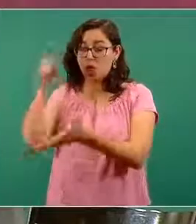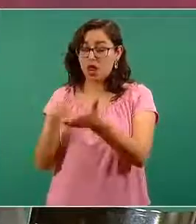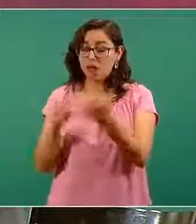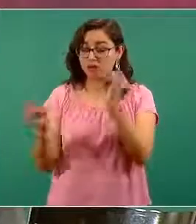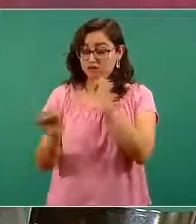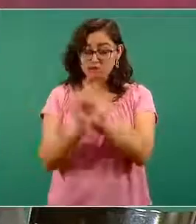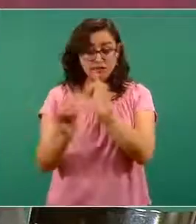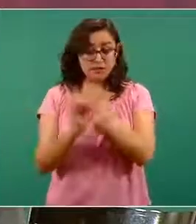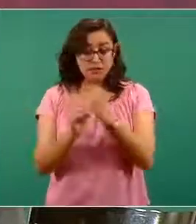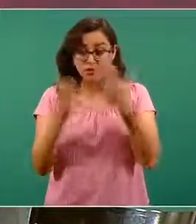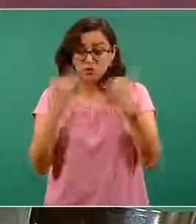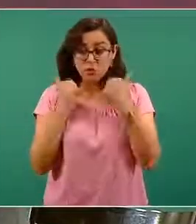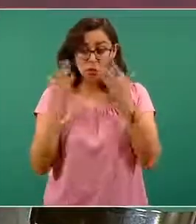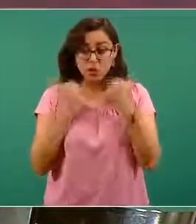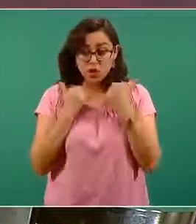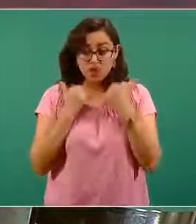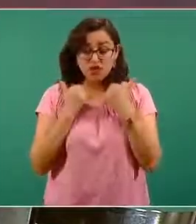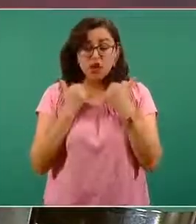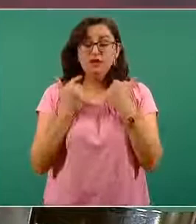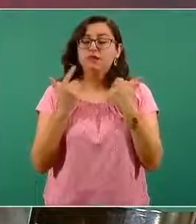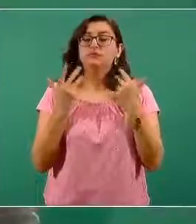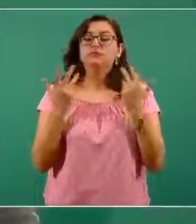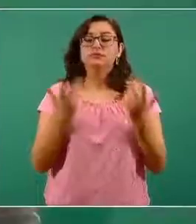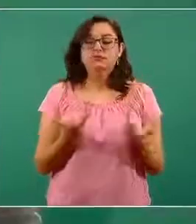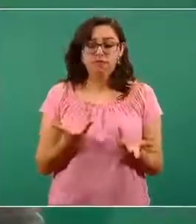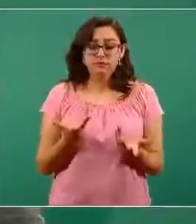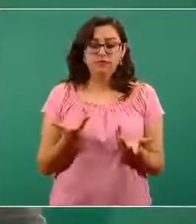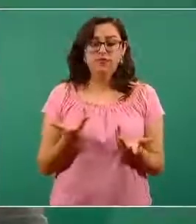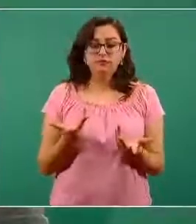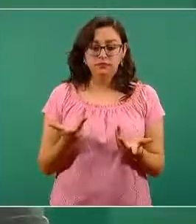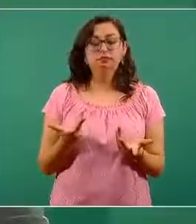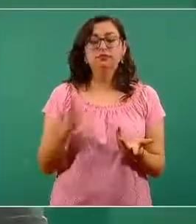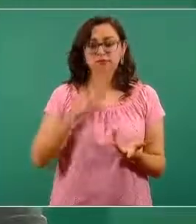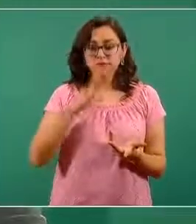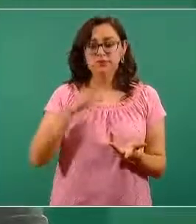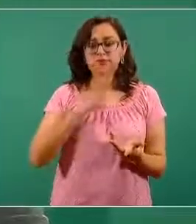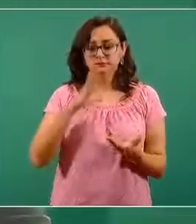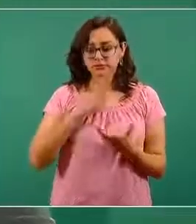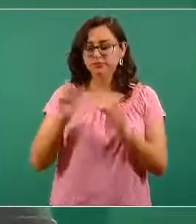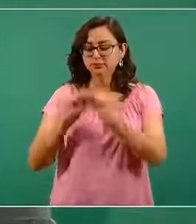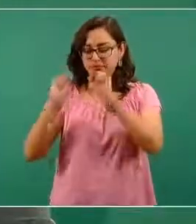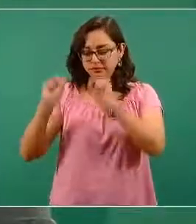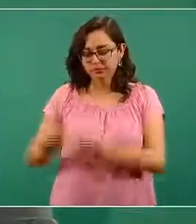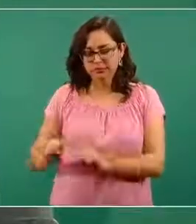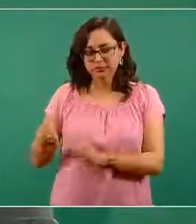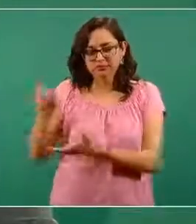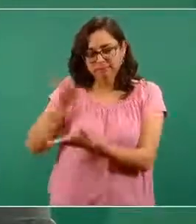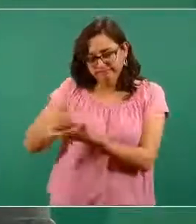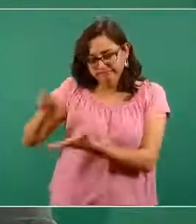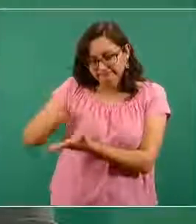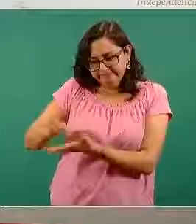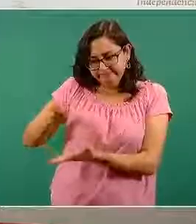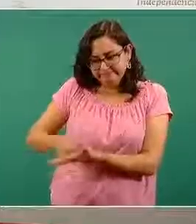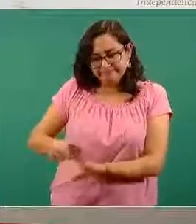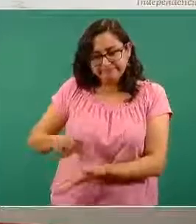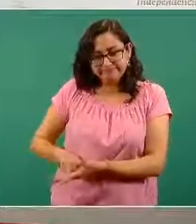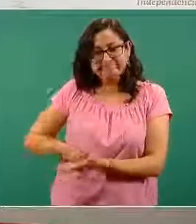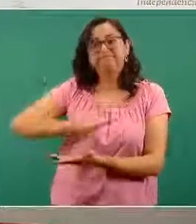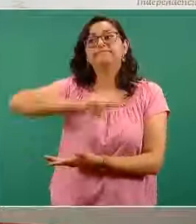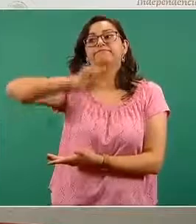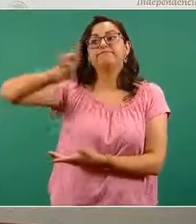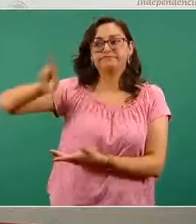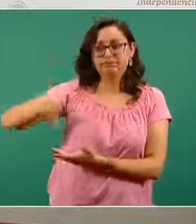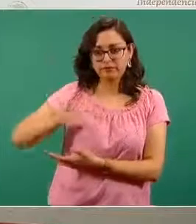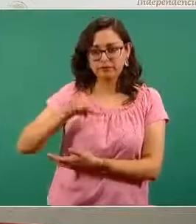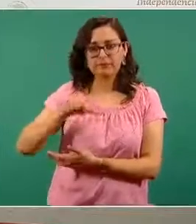se realiza en un sistema que posteriormente se puede conectar